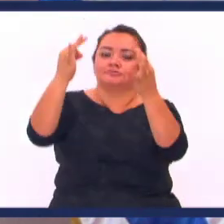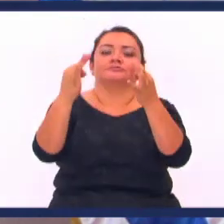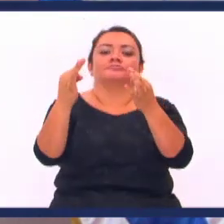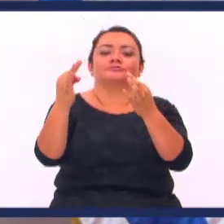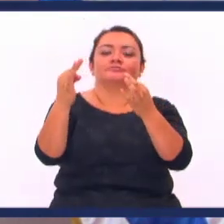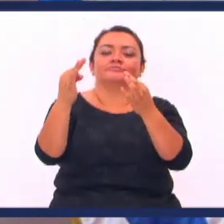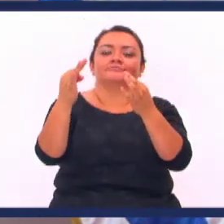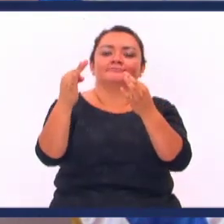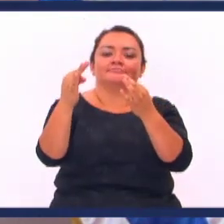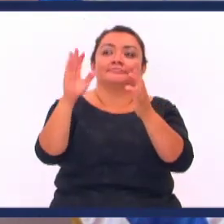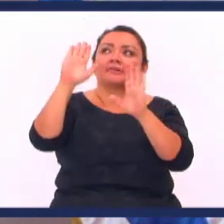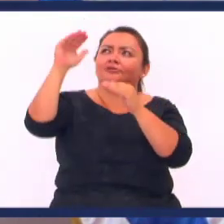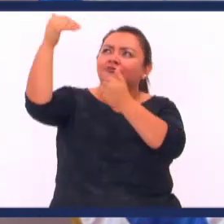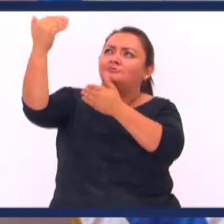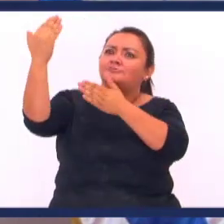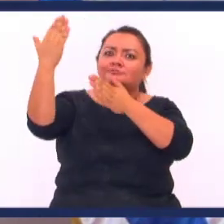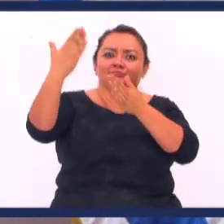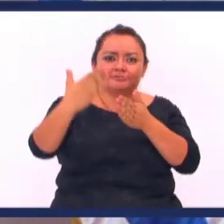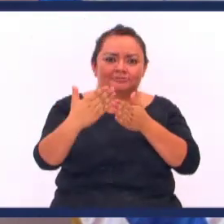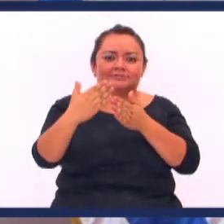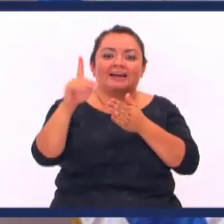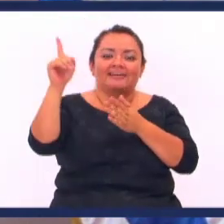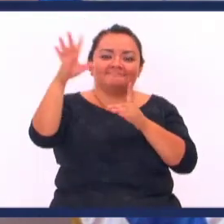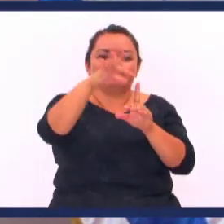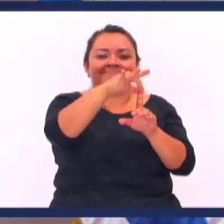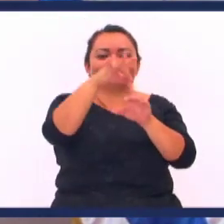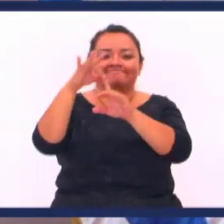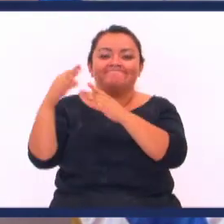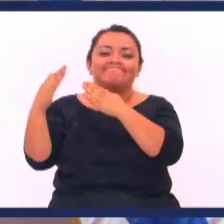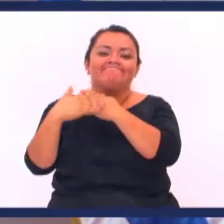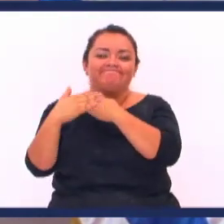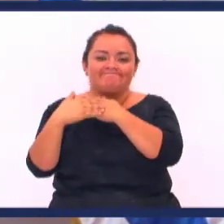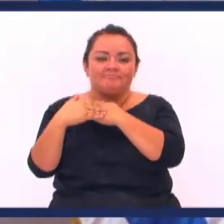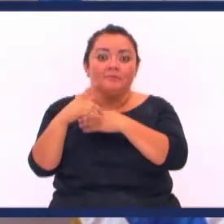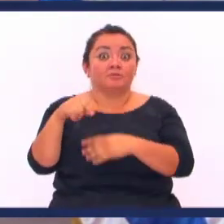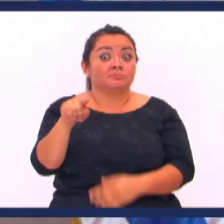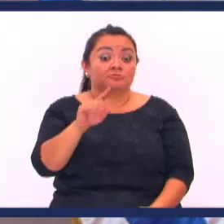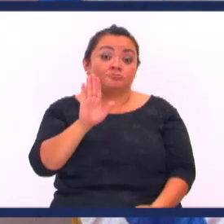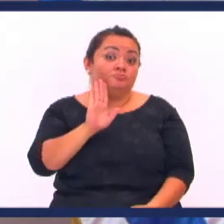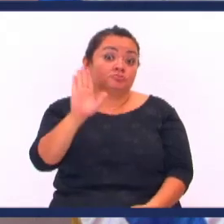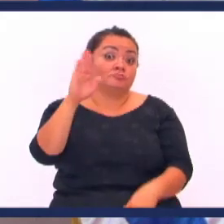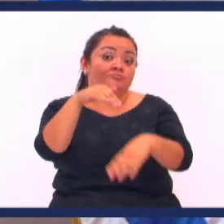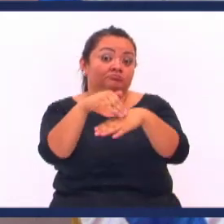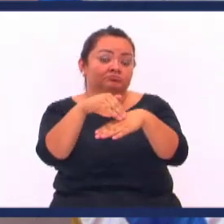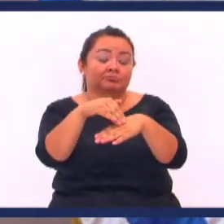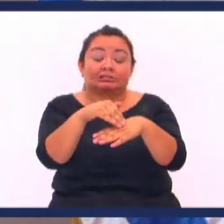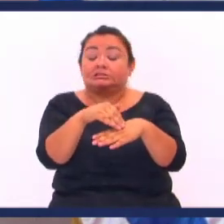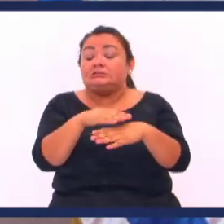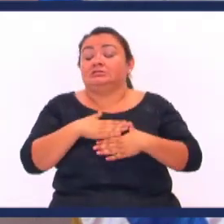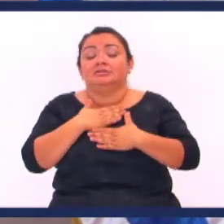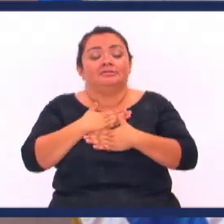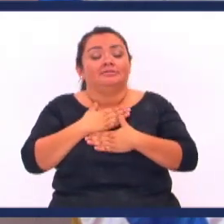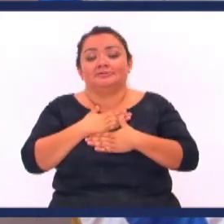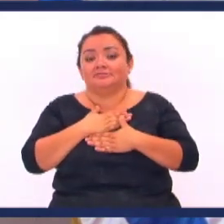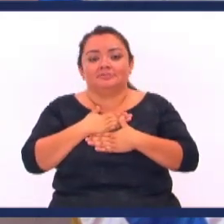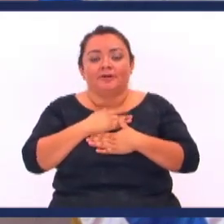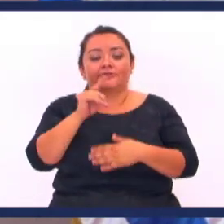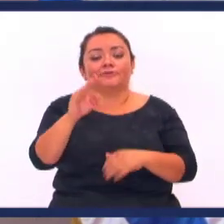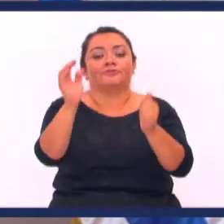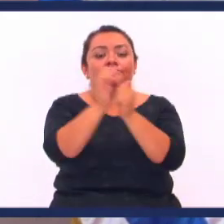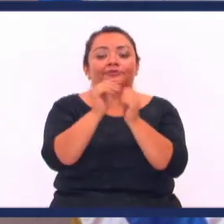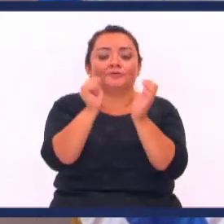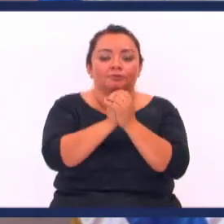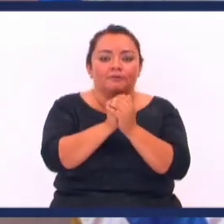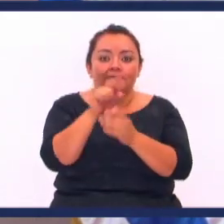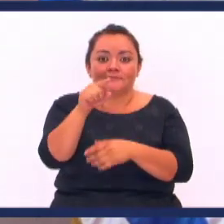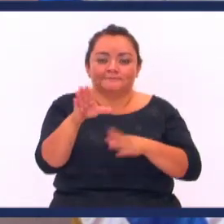A su gracia Han sido llamados Porque si no te he amado Quizá no es para bien La tribulación Que estás viviendo hoy